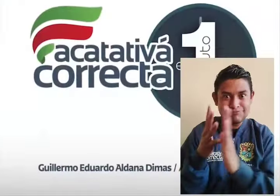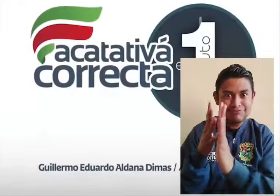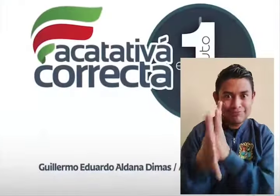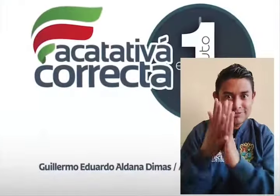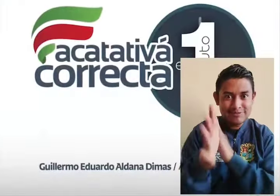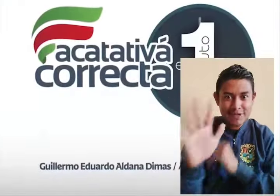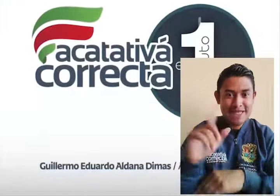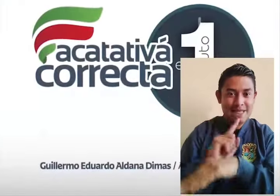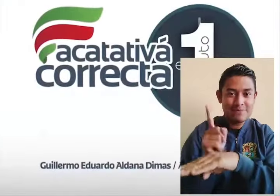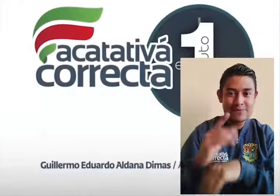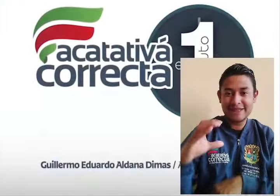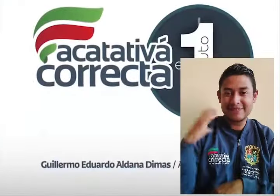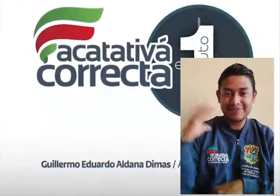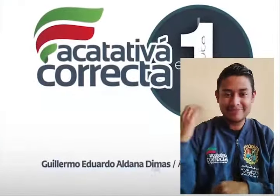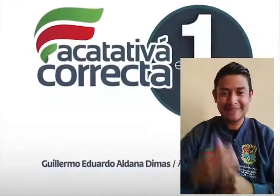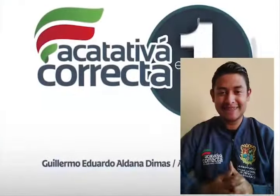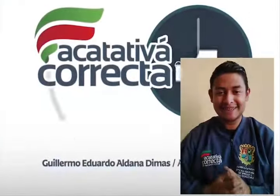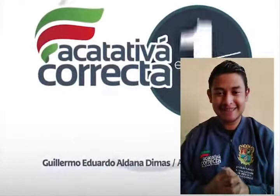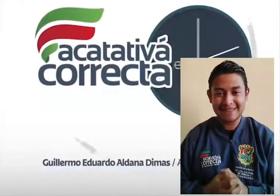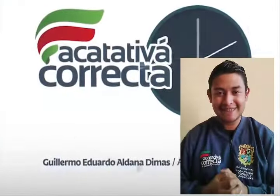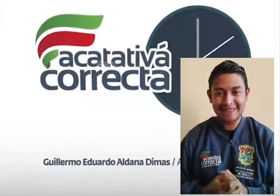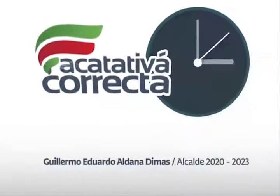Facatativa correcta en un minuto.